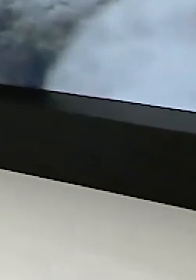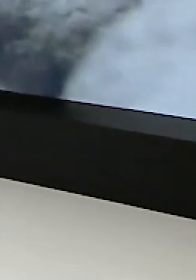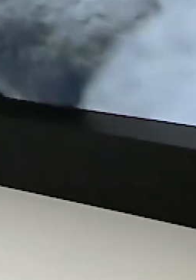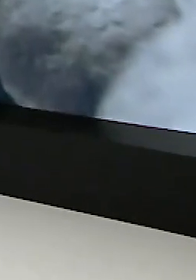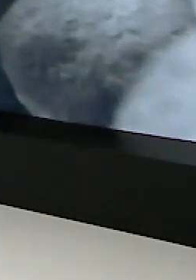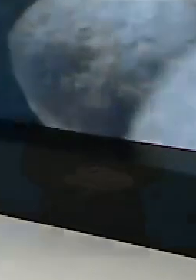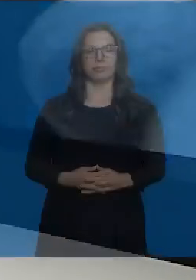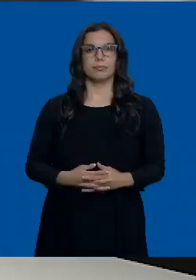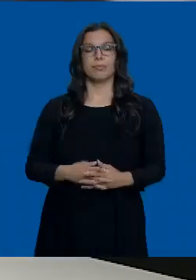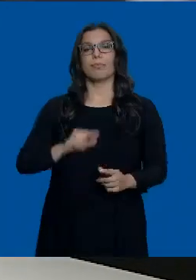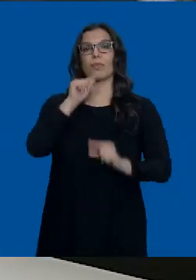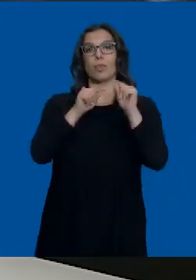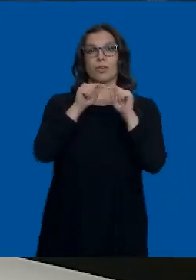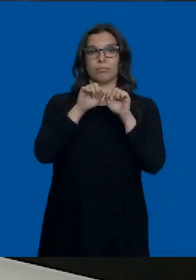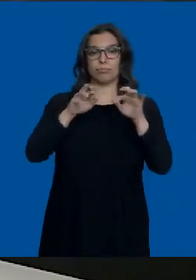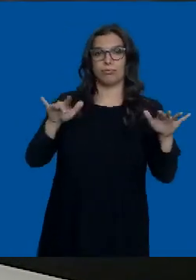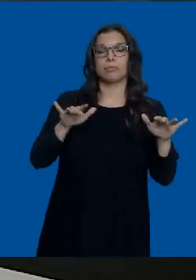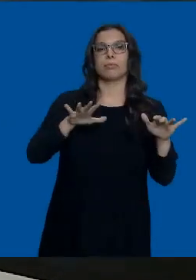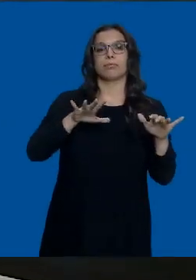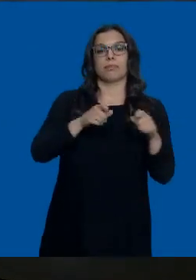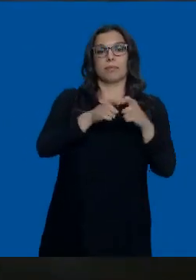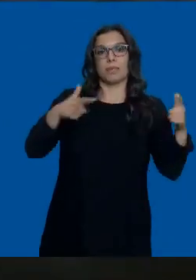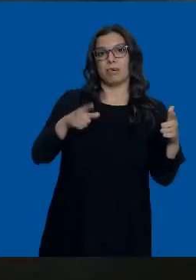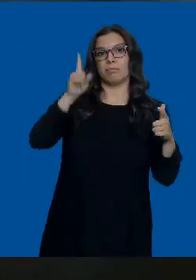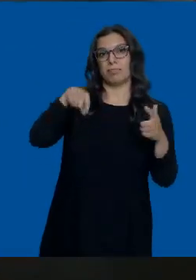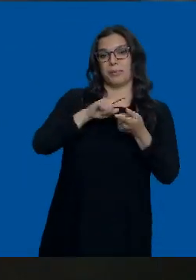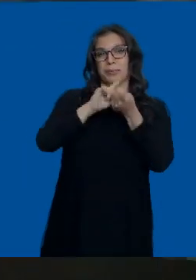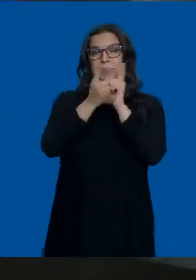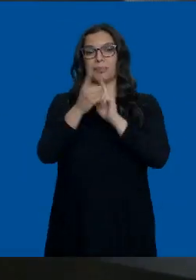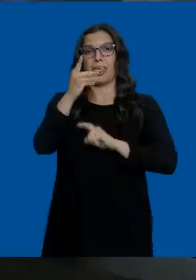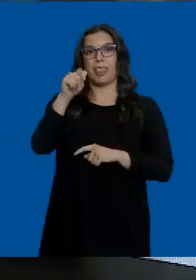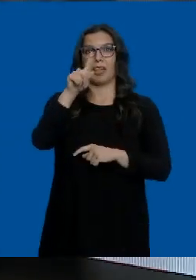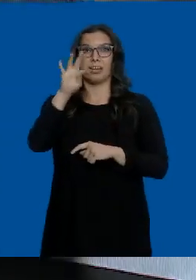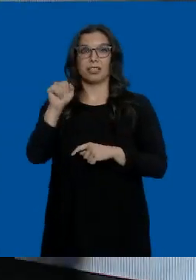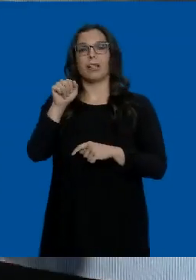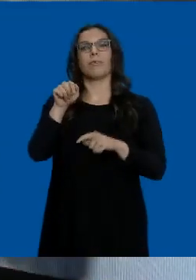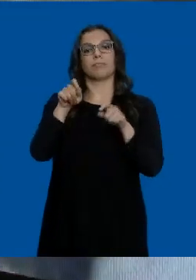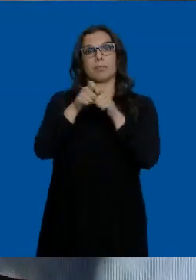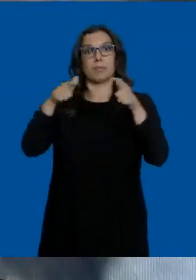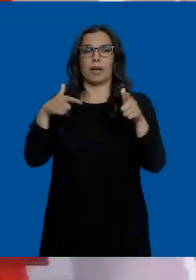El aumento de los contagios y la amenaza de la variante Delta frena en la desescalada en Castilla y León.